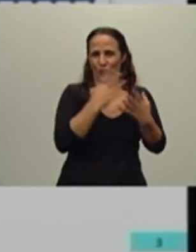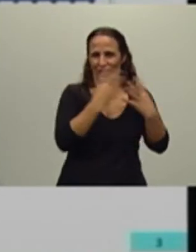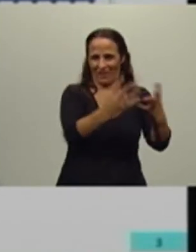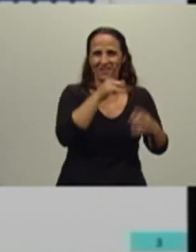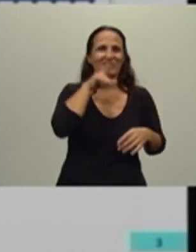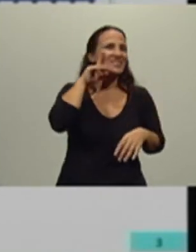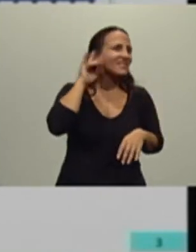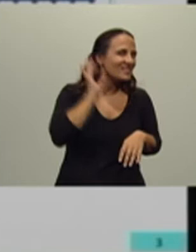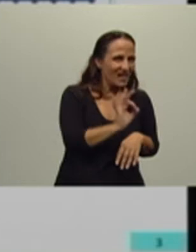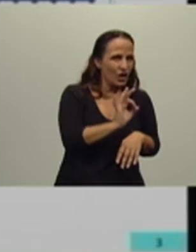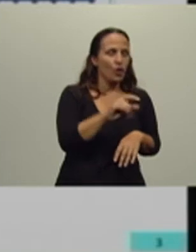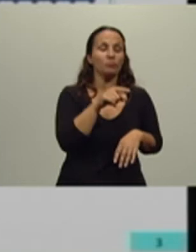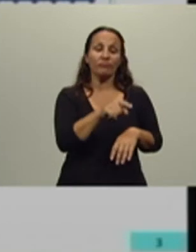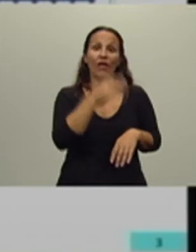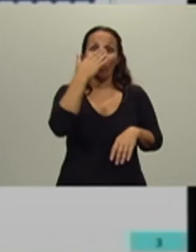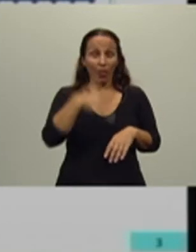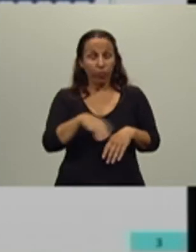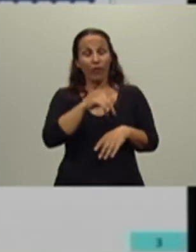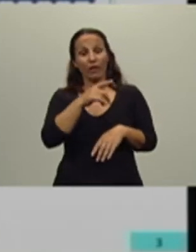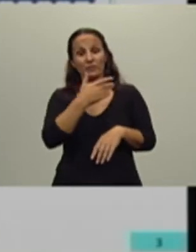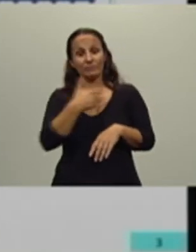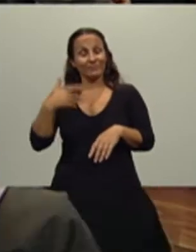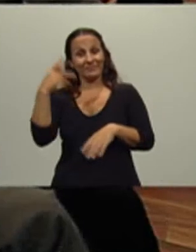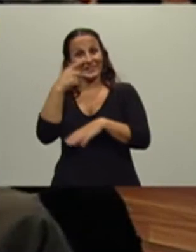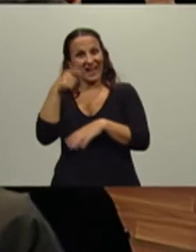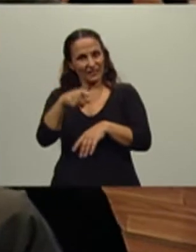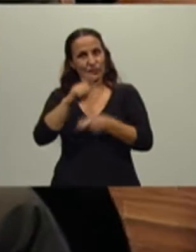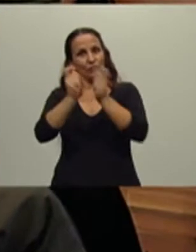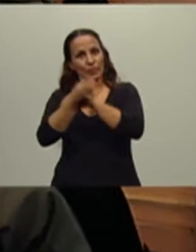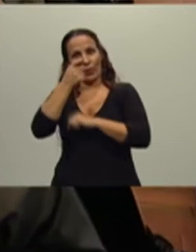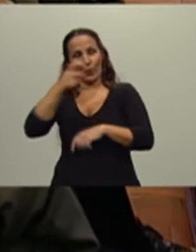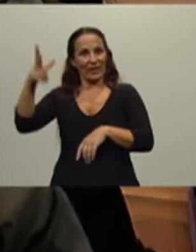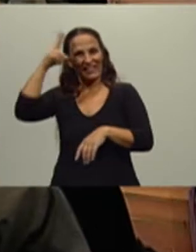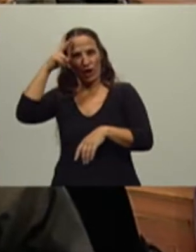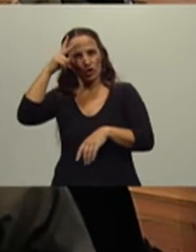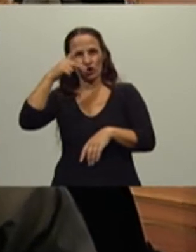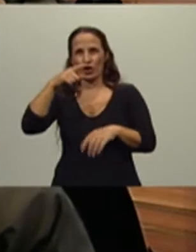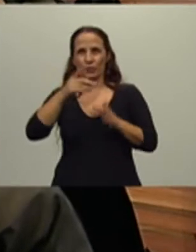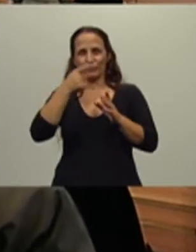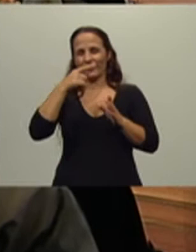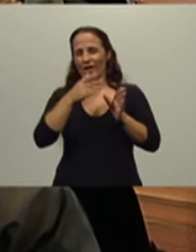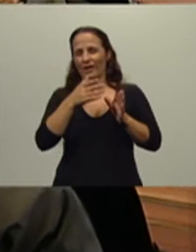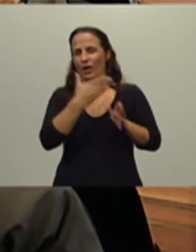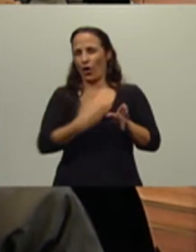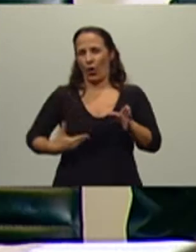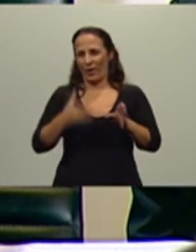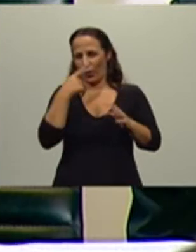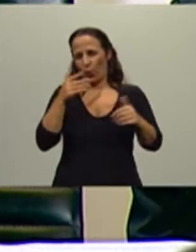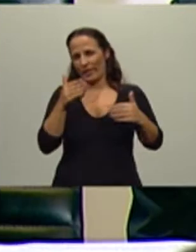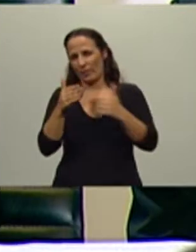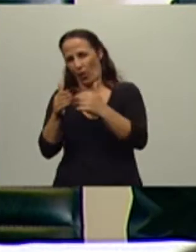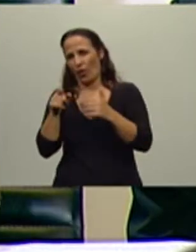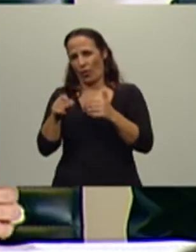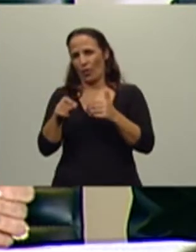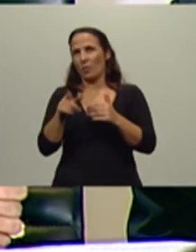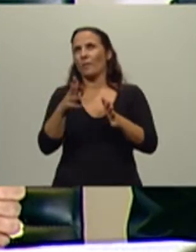luego Néstor lo había llevado al 28% durante la última parte de su gestión, para